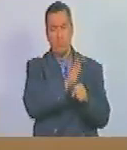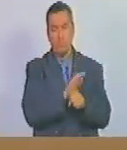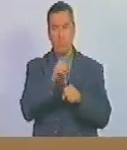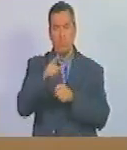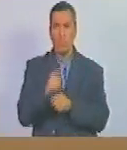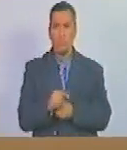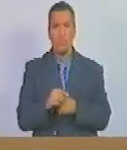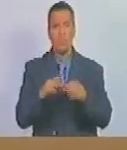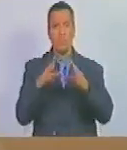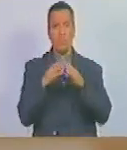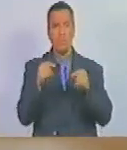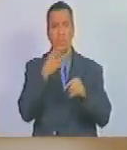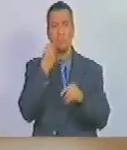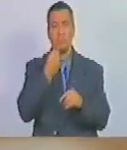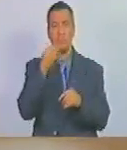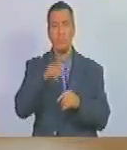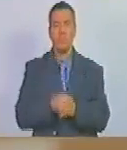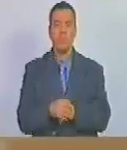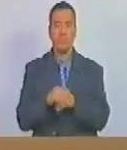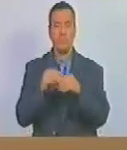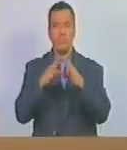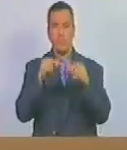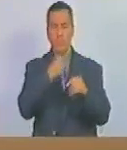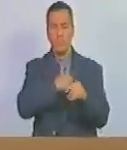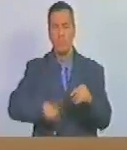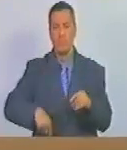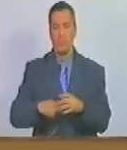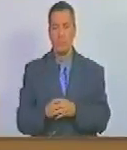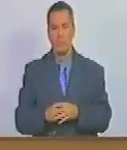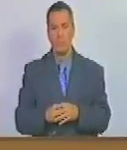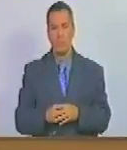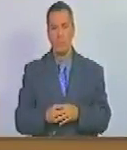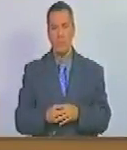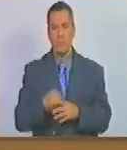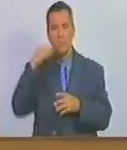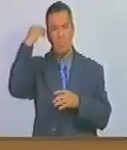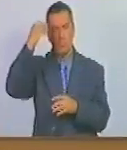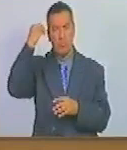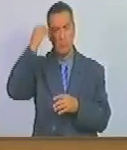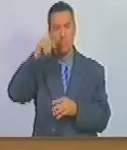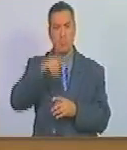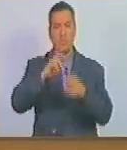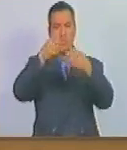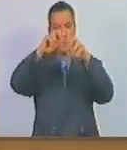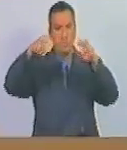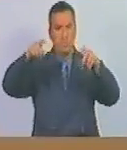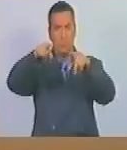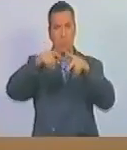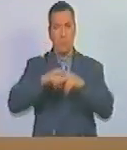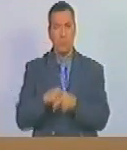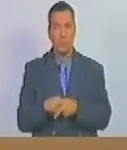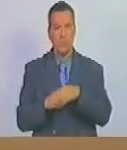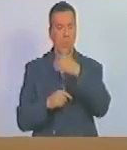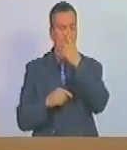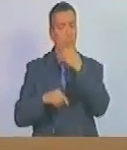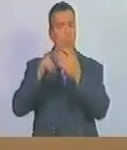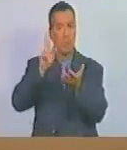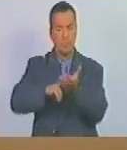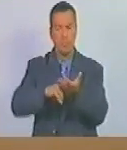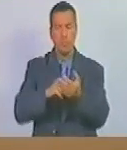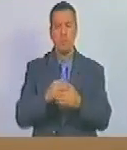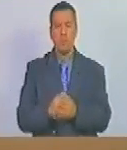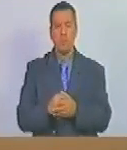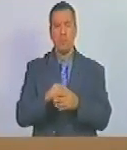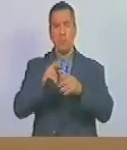a los adolescentes esto se ha no presionado en consideración el epígrafe aprobado siguiente